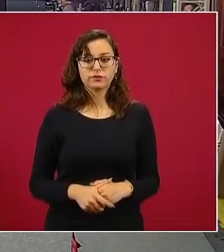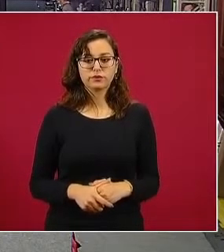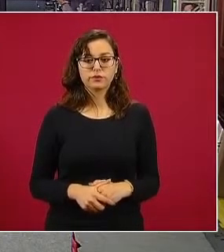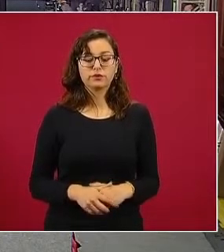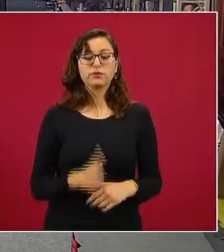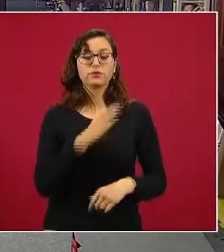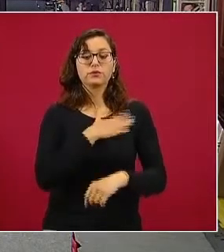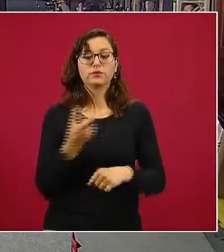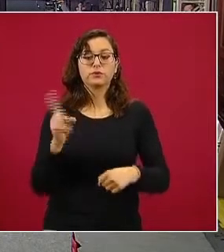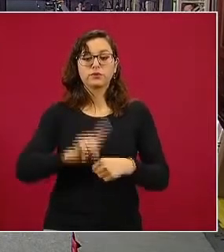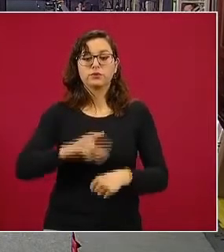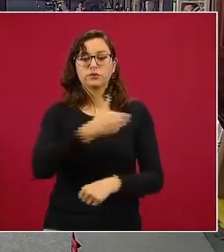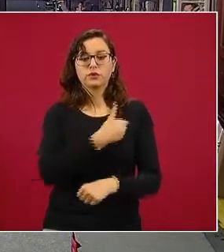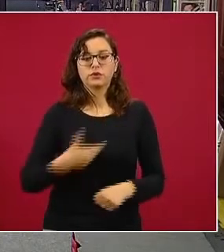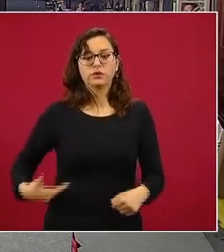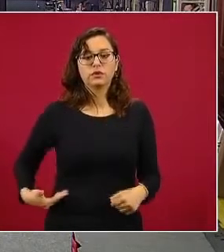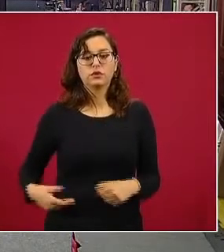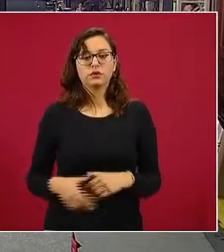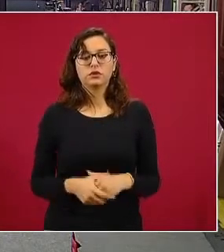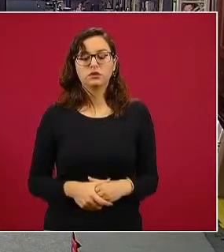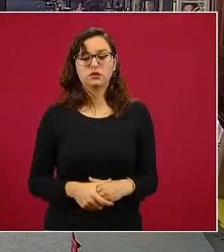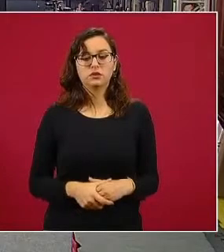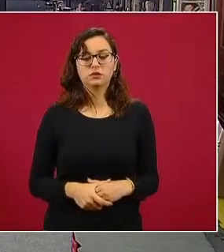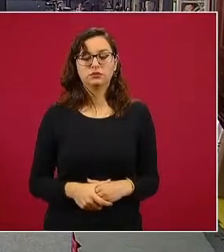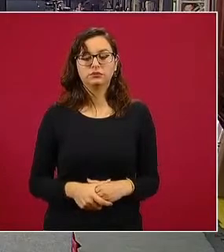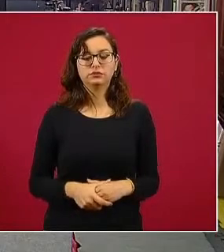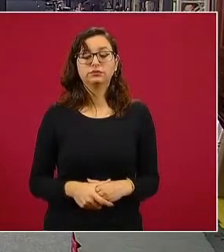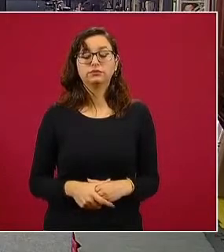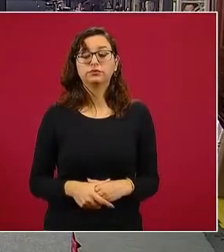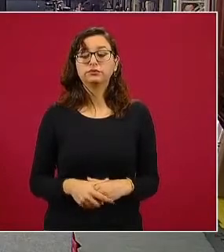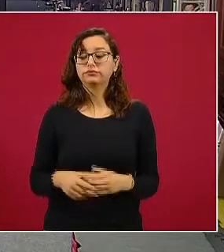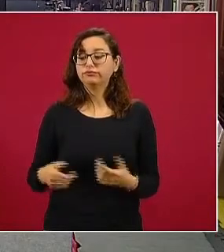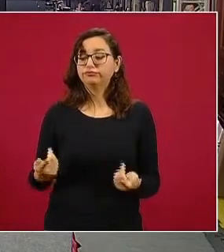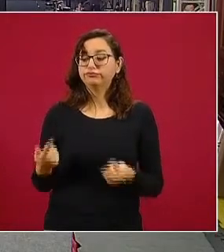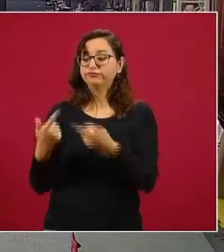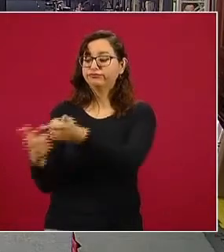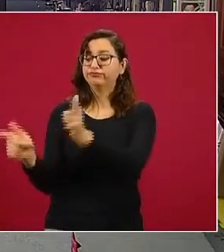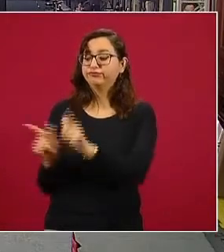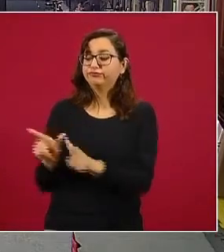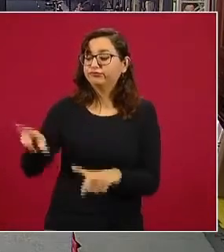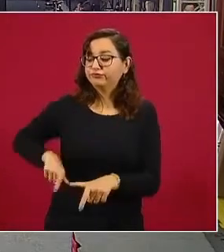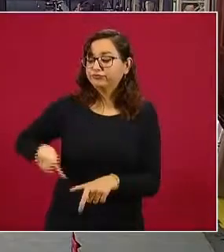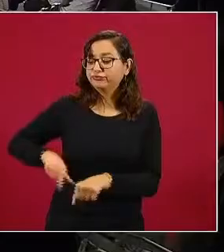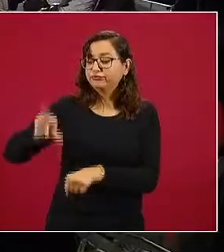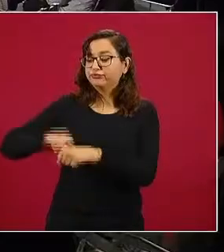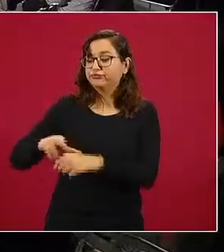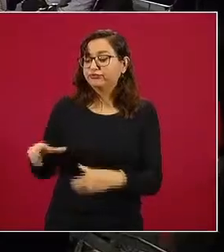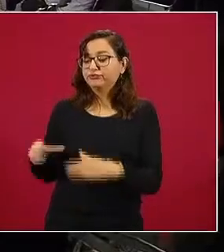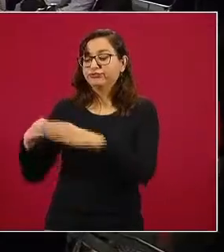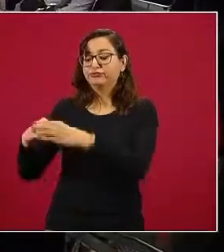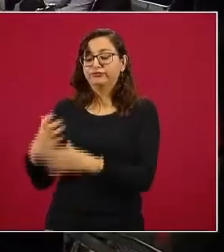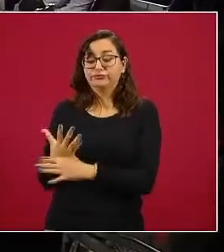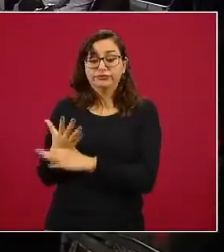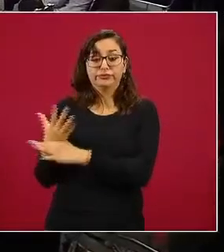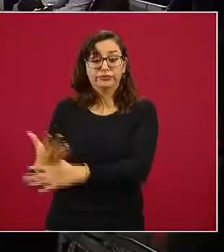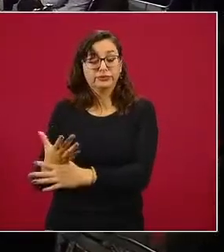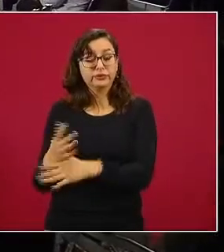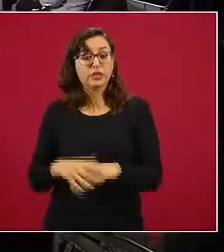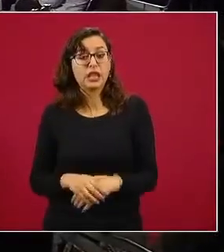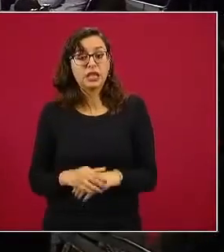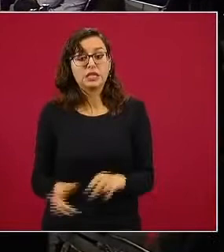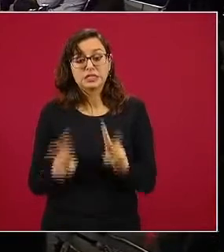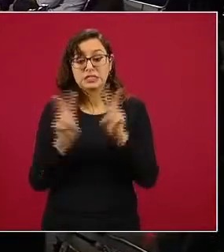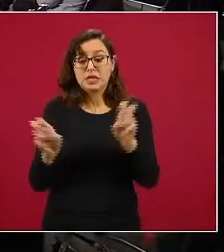Buenos días, presidente. Pues, sobre el tema de los gobernadores, lo que ellos decían en torno al tema de seguridad, de que se